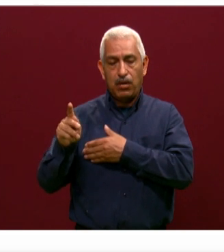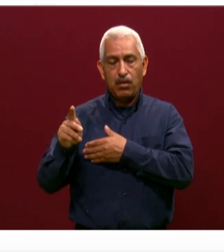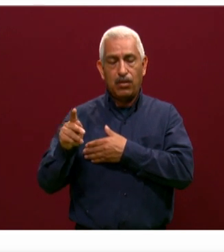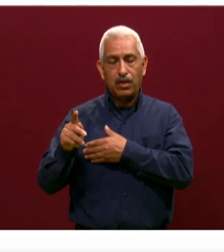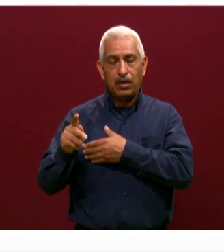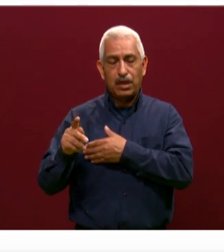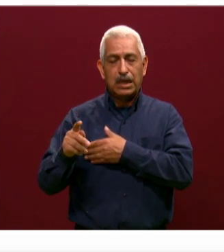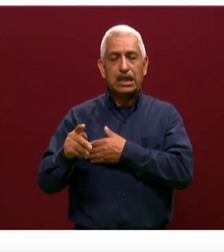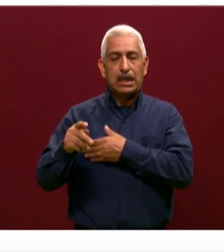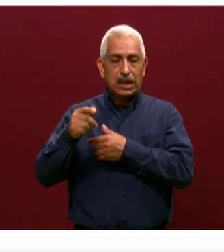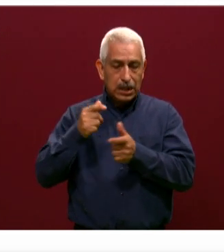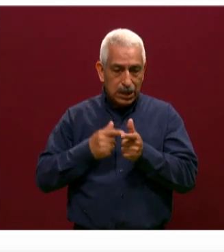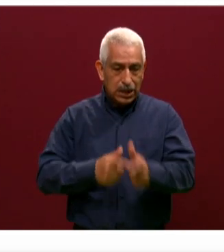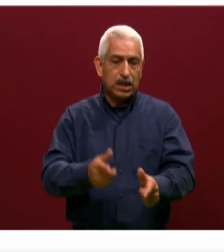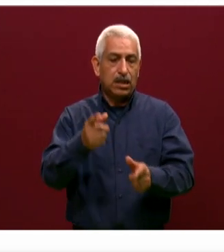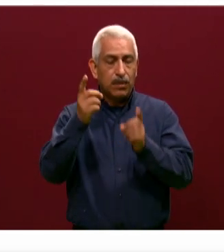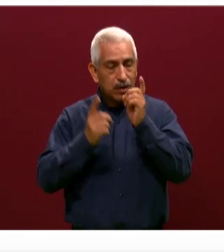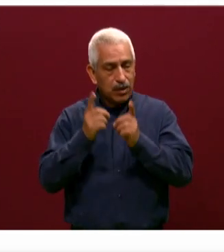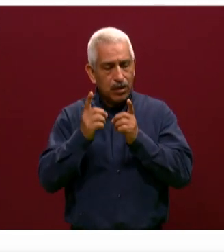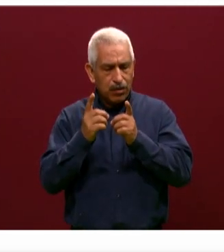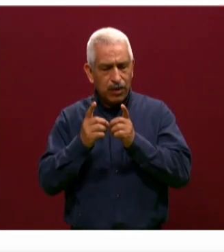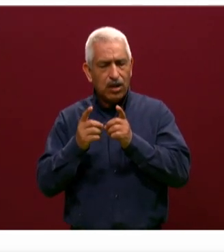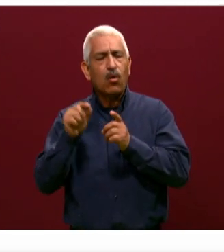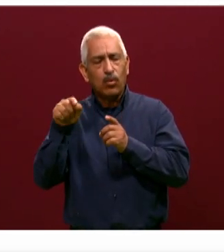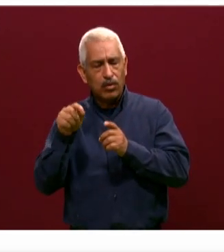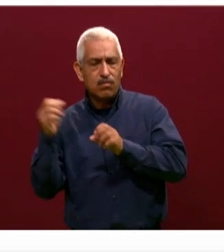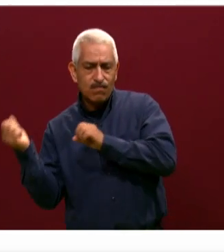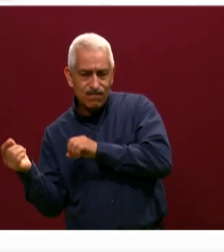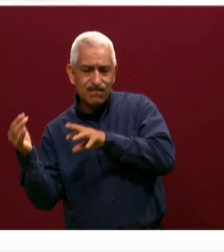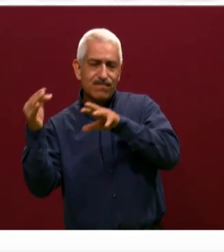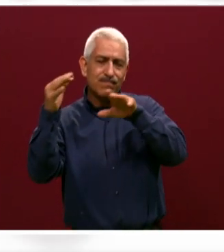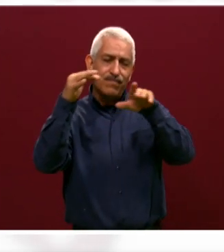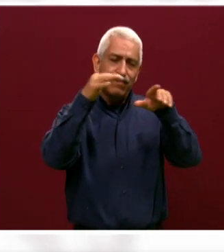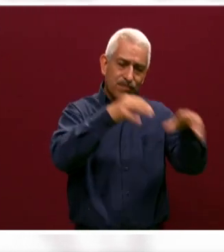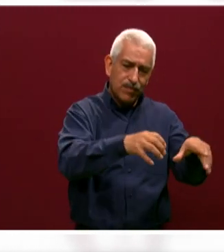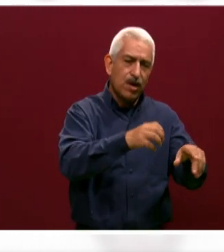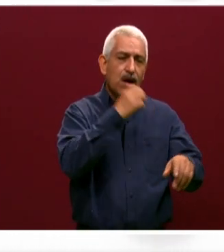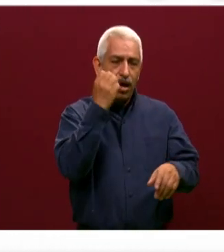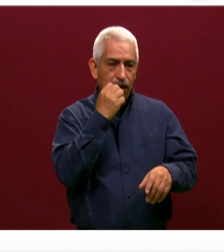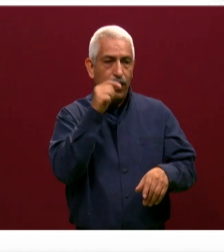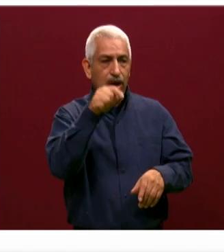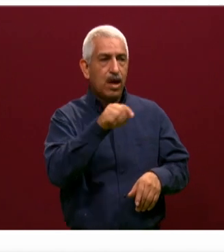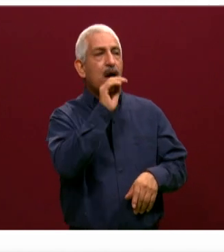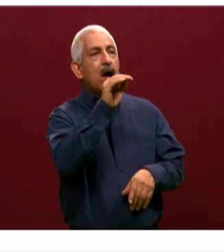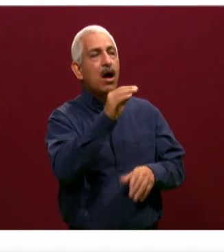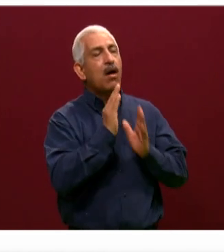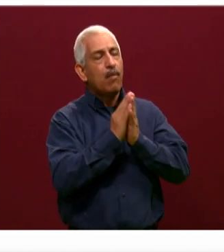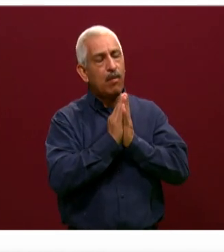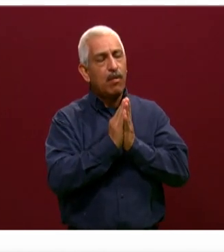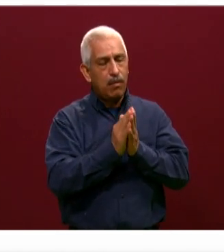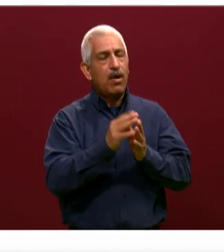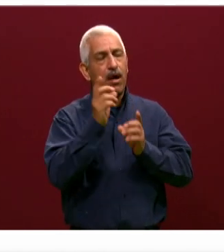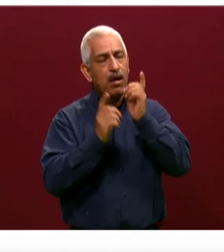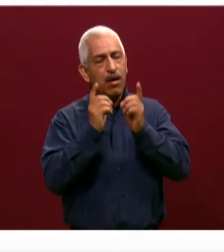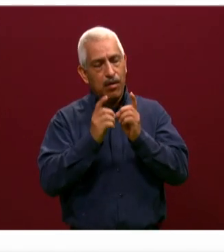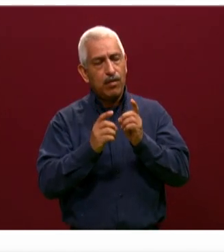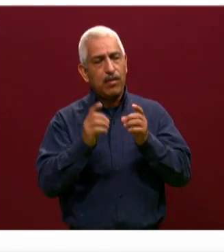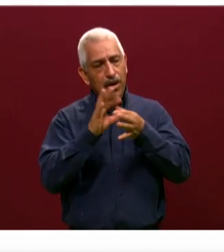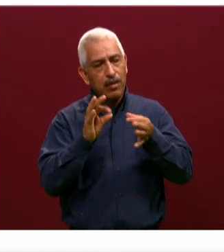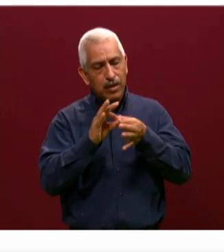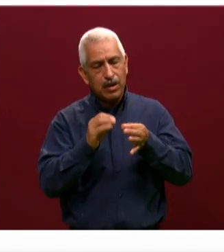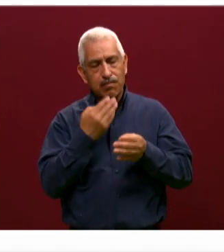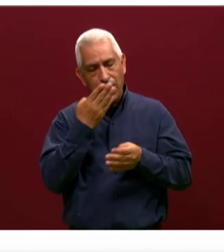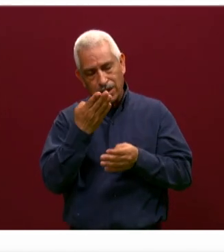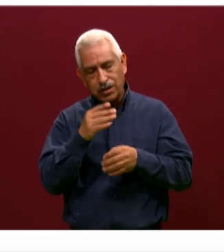directamente a los planteles, siempre hay una persona que da información a las personas que así lo solicitan. Perfecto. Y recordar,